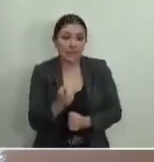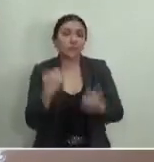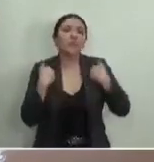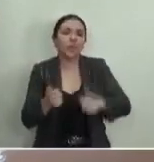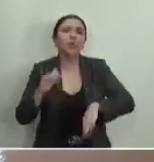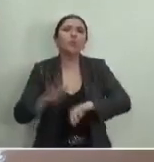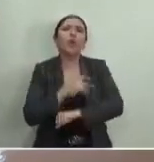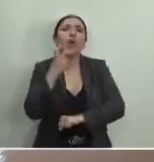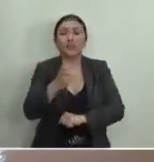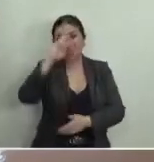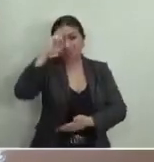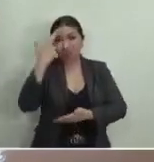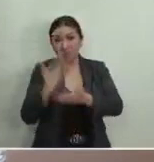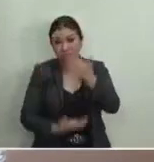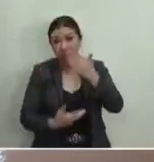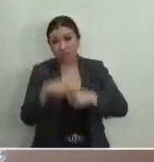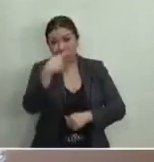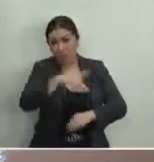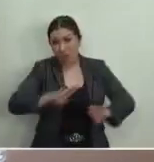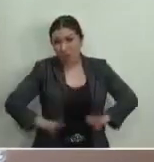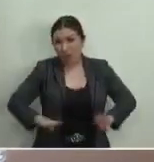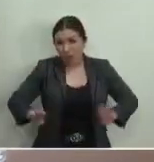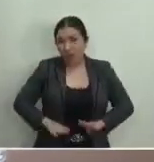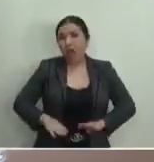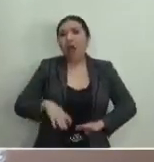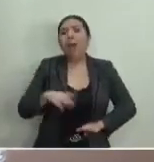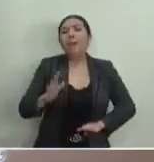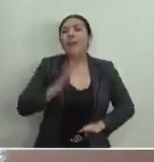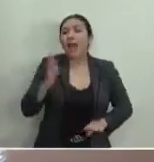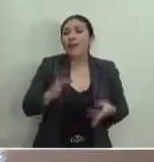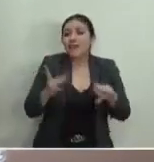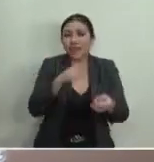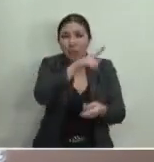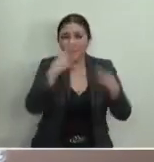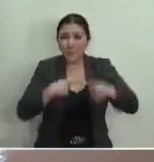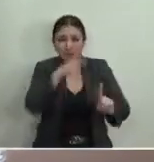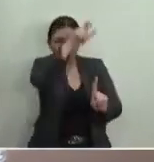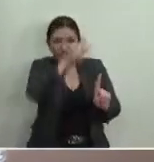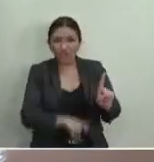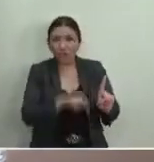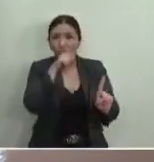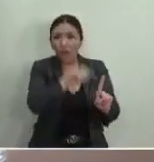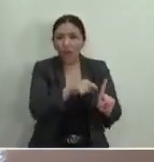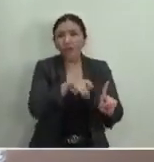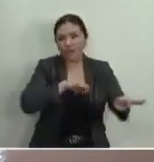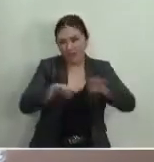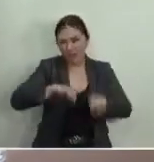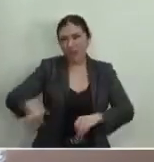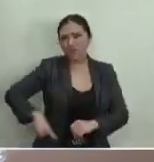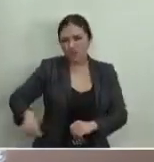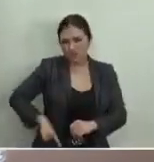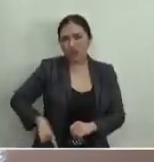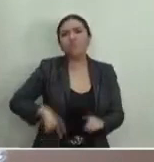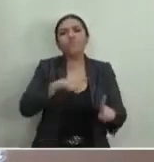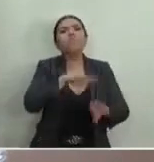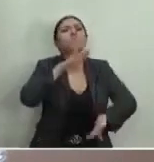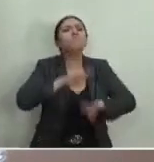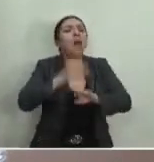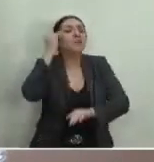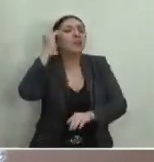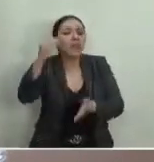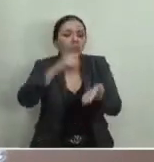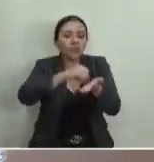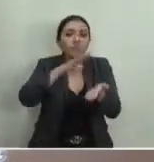considerando que la falta cometida es ordinaria y que la calidad de la persona servidora pública del denunciado aumenta el tiempo de